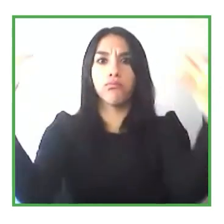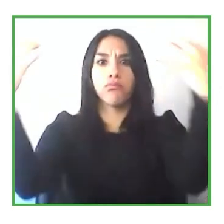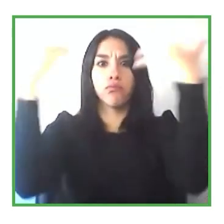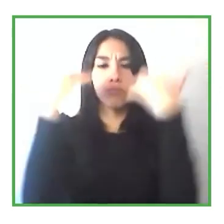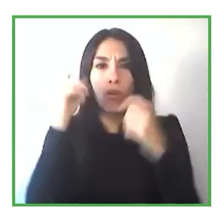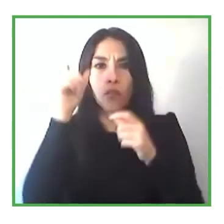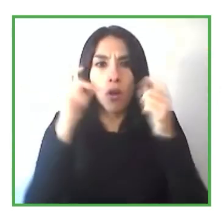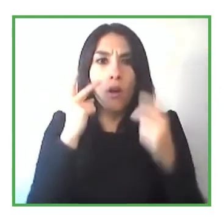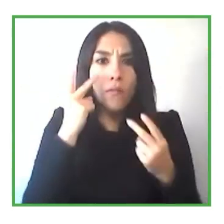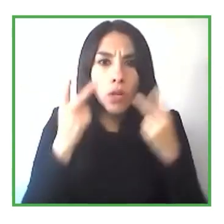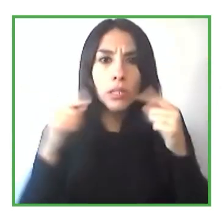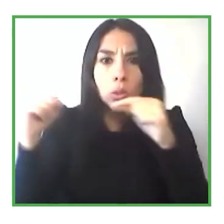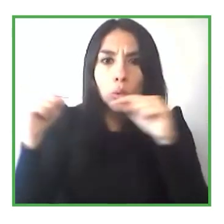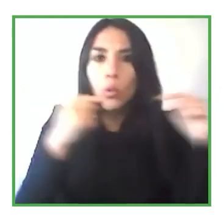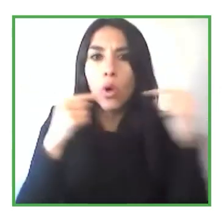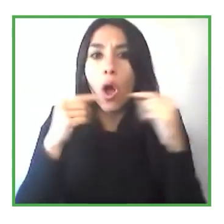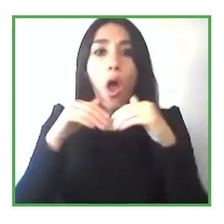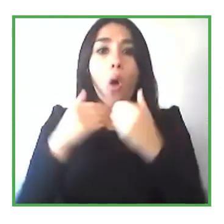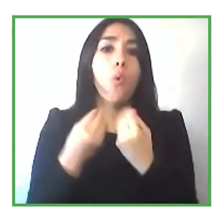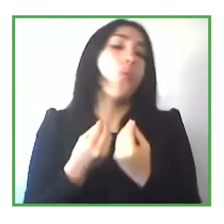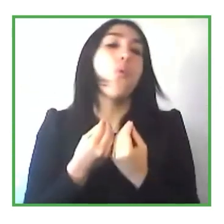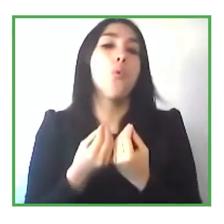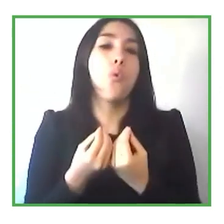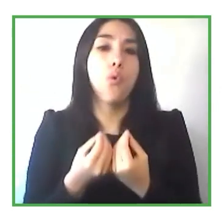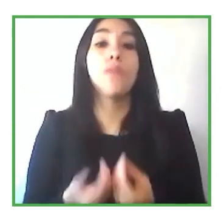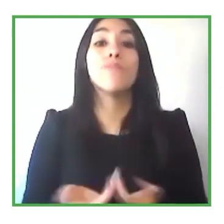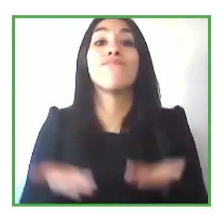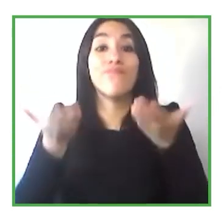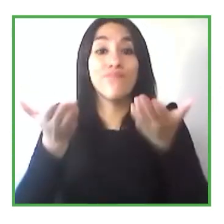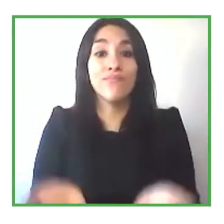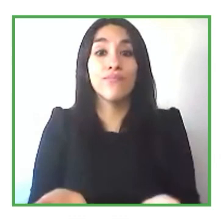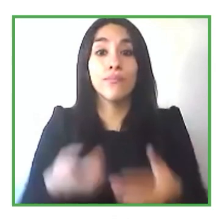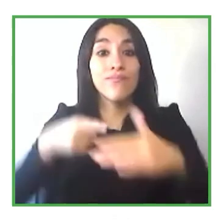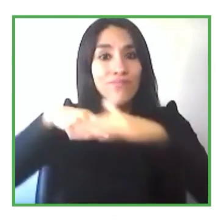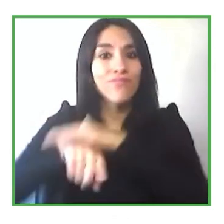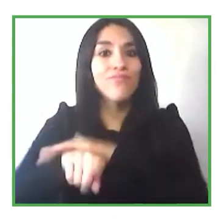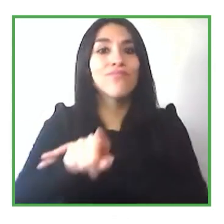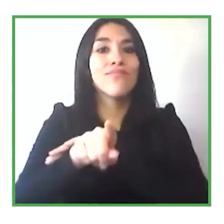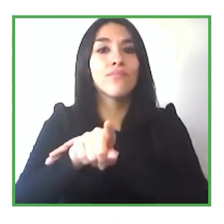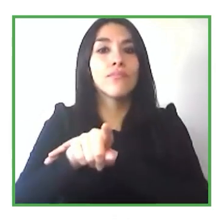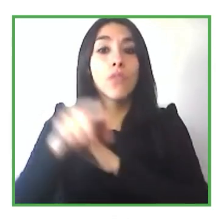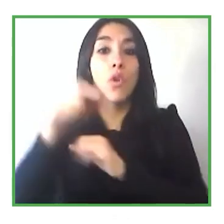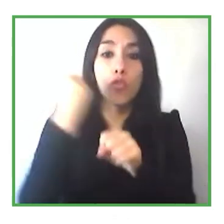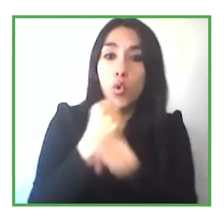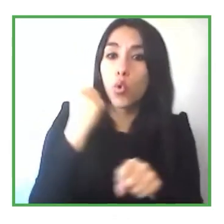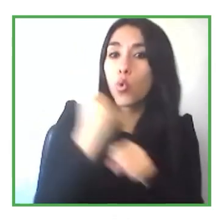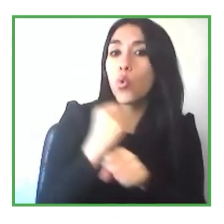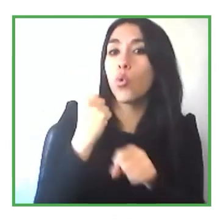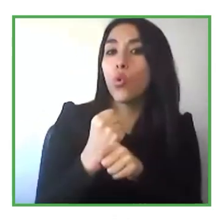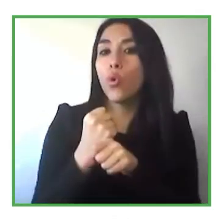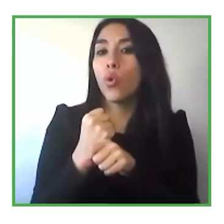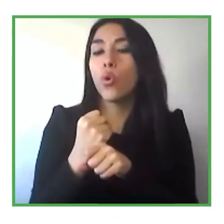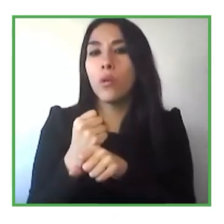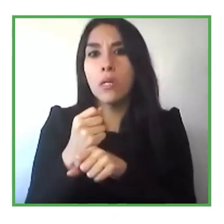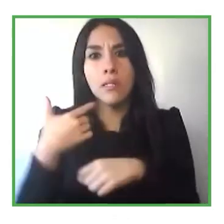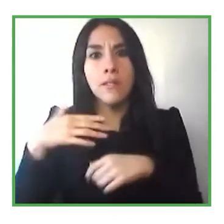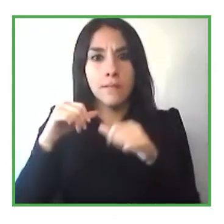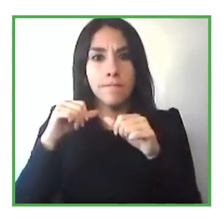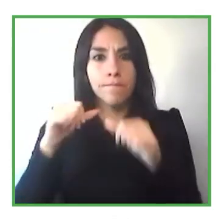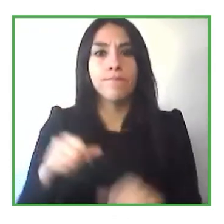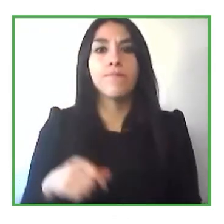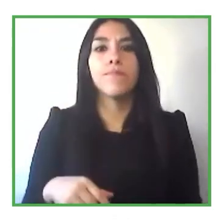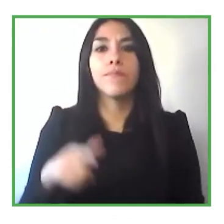accesibilidad a estos trabajos y para preservar y restaurar nuestros entornos esto se puede hacer con